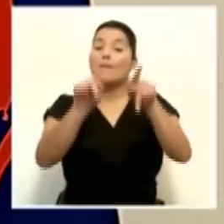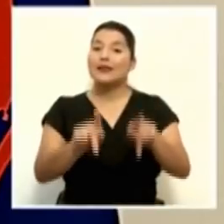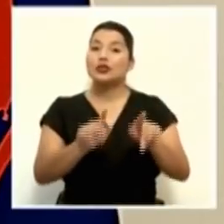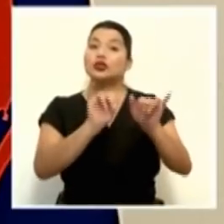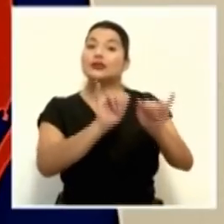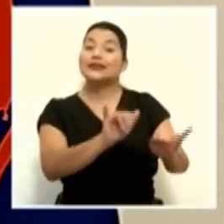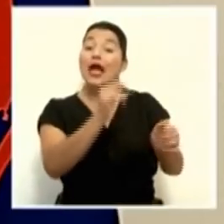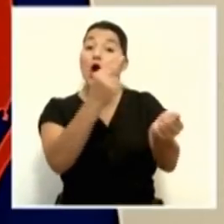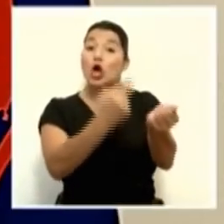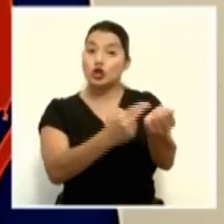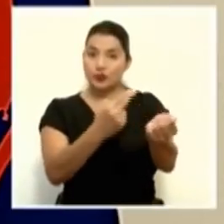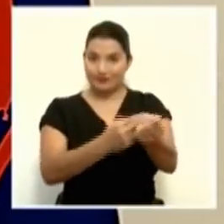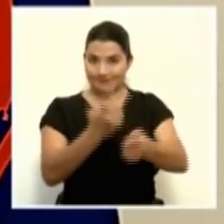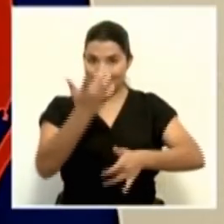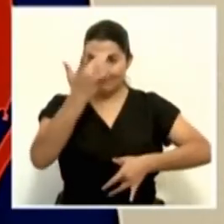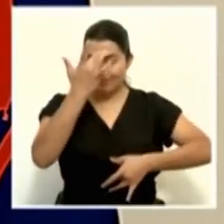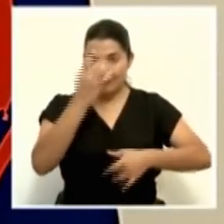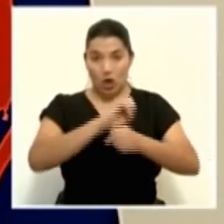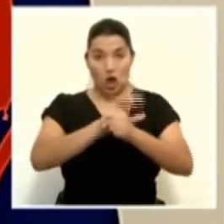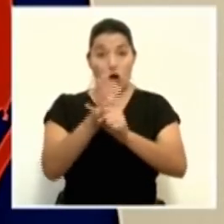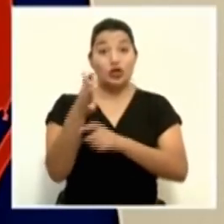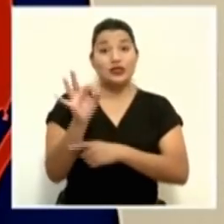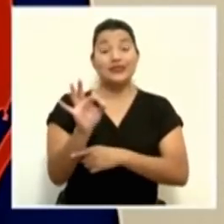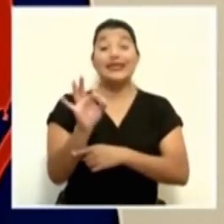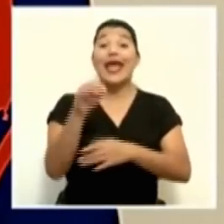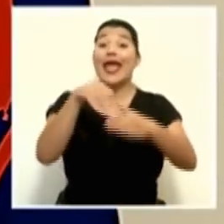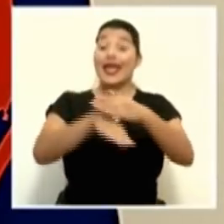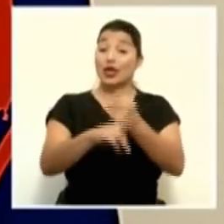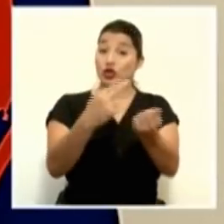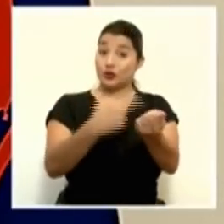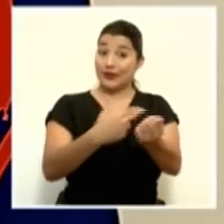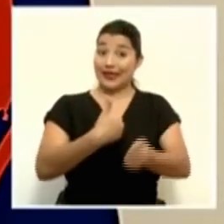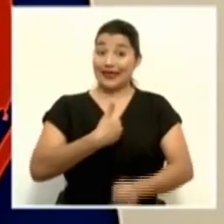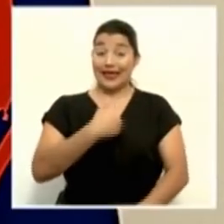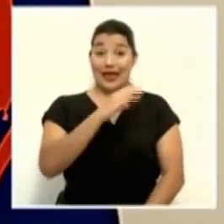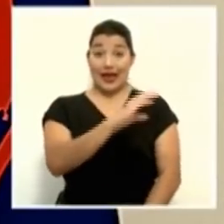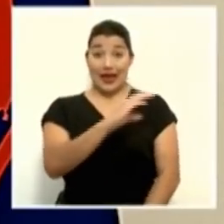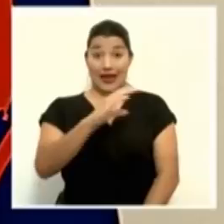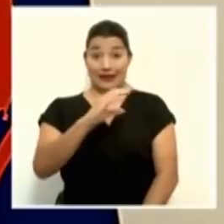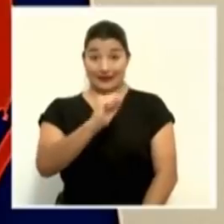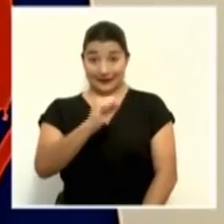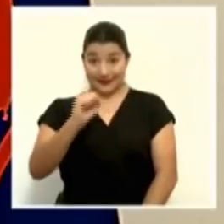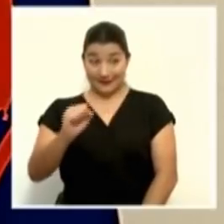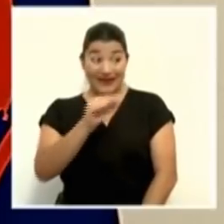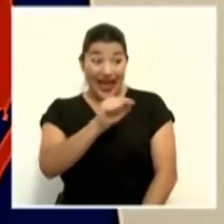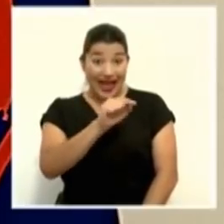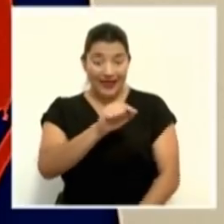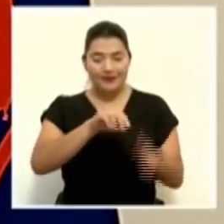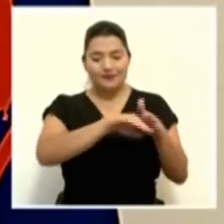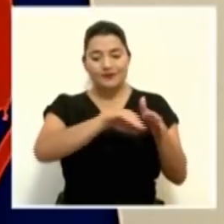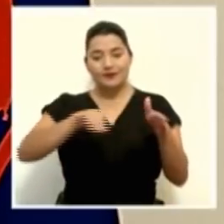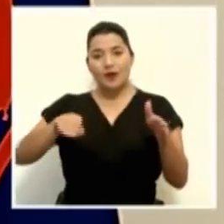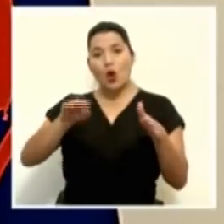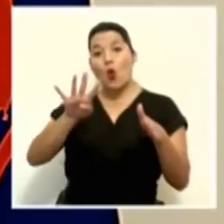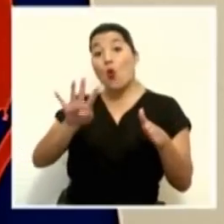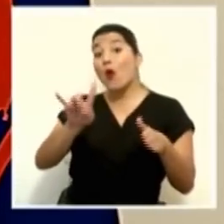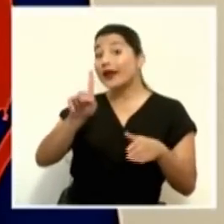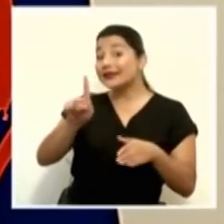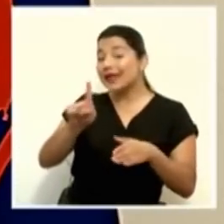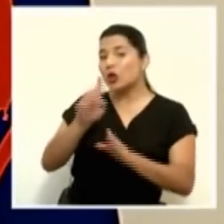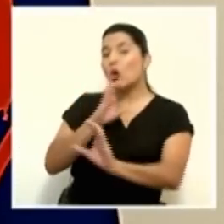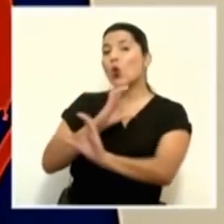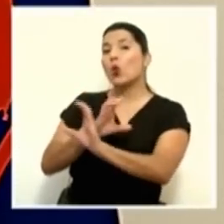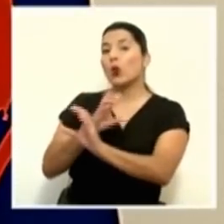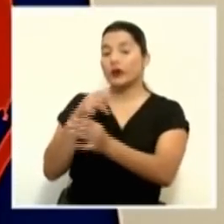hospitalizados por COVID-19 en los hospitales de la Caja. De esos, 41 están en